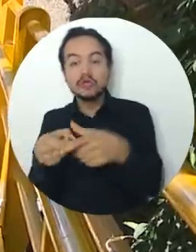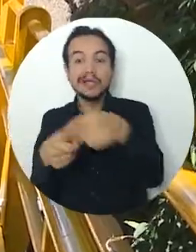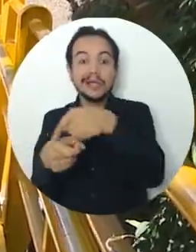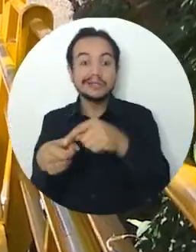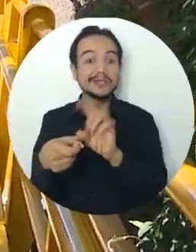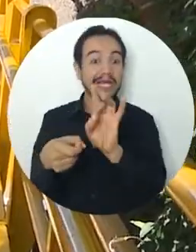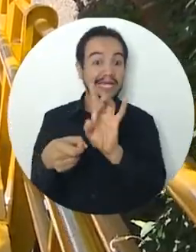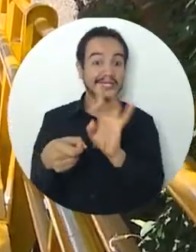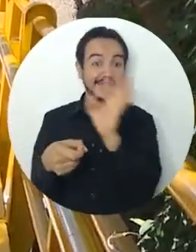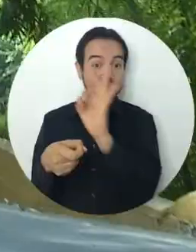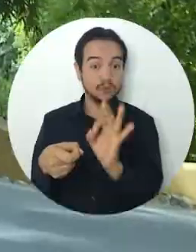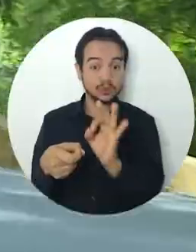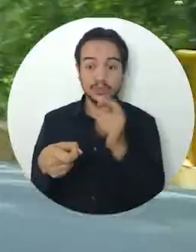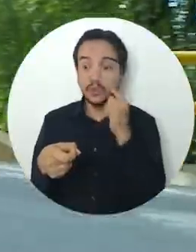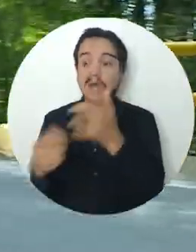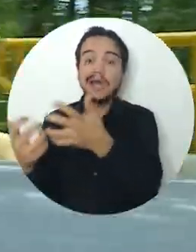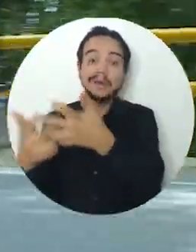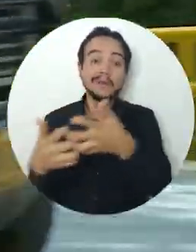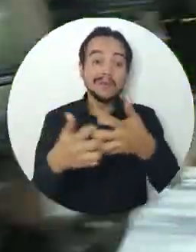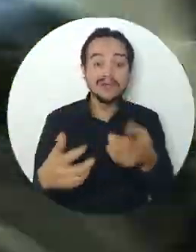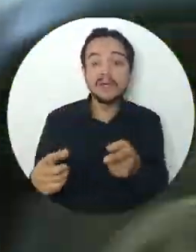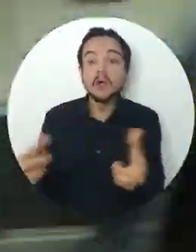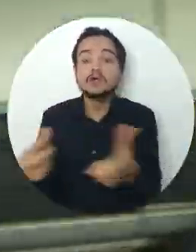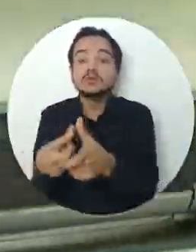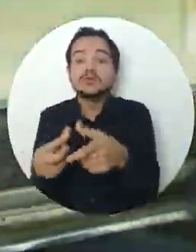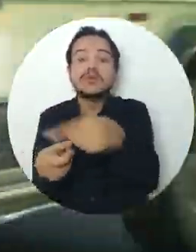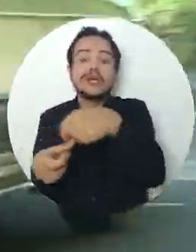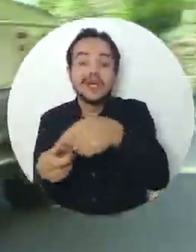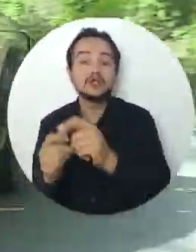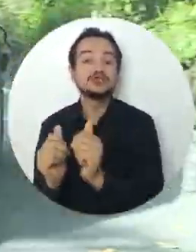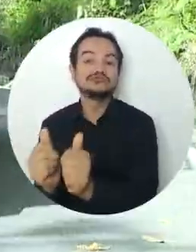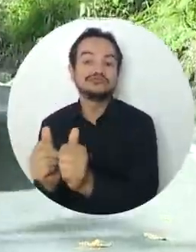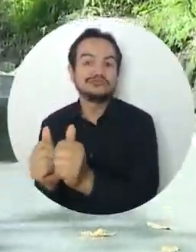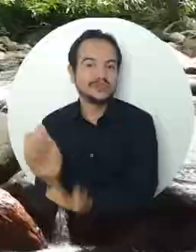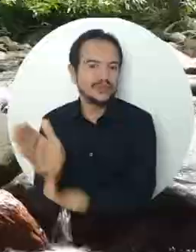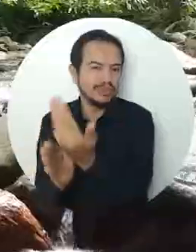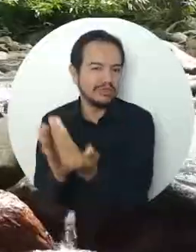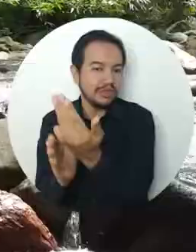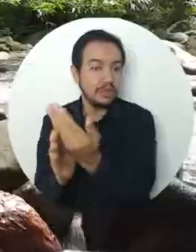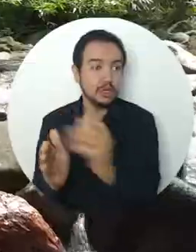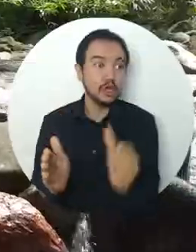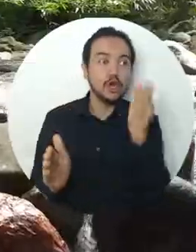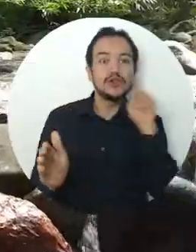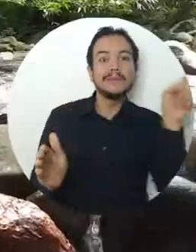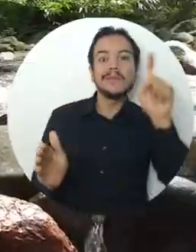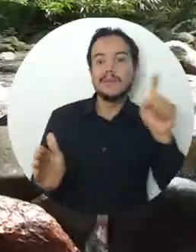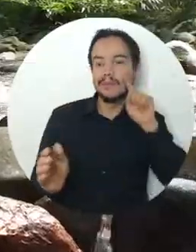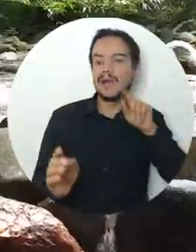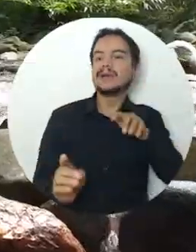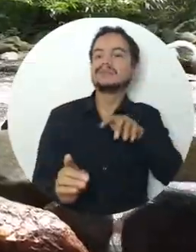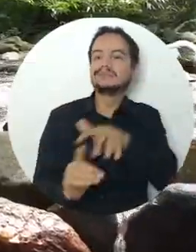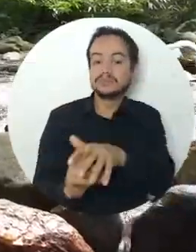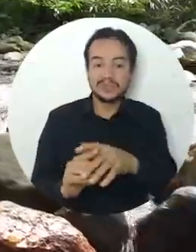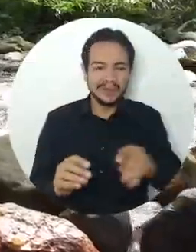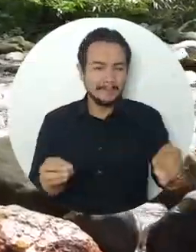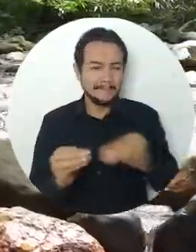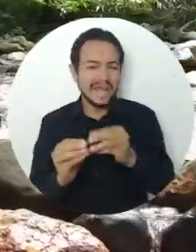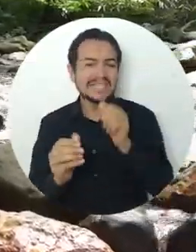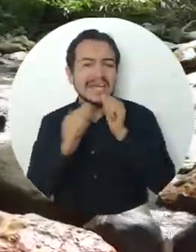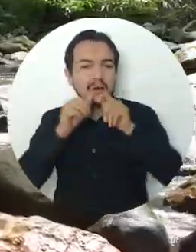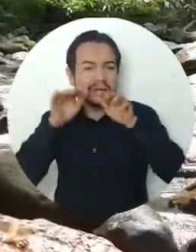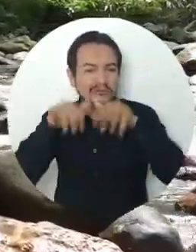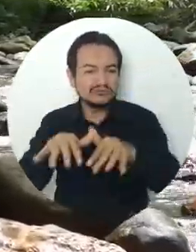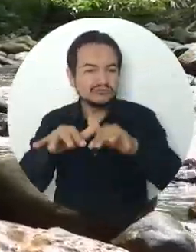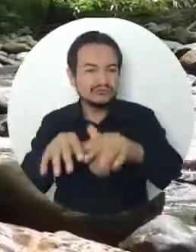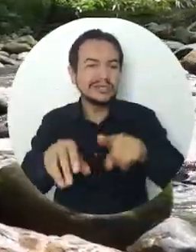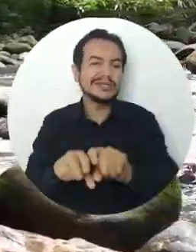habitantes, mientras que el resto son de nacionales y extranjeros. Asimismo, se evidenció la contaminación en fuentes de agua por malas prácticas de esta